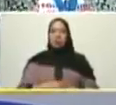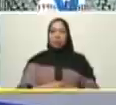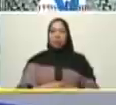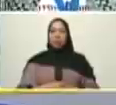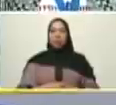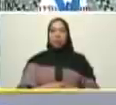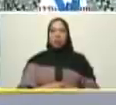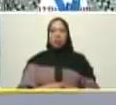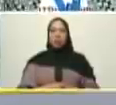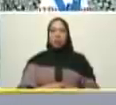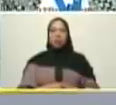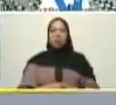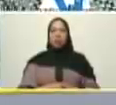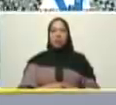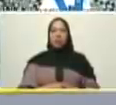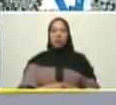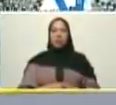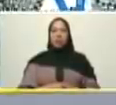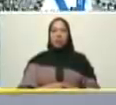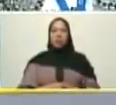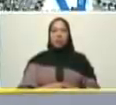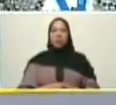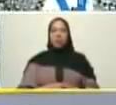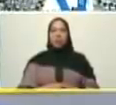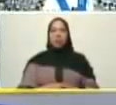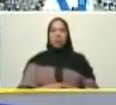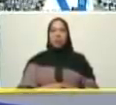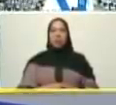14 14